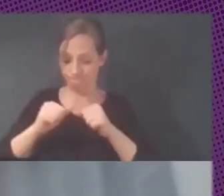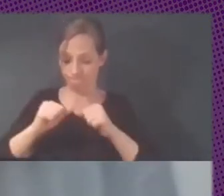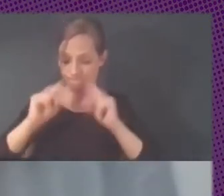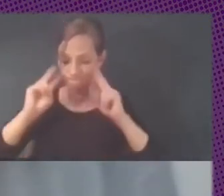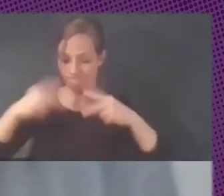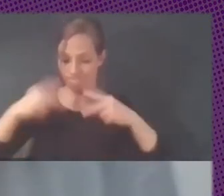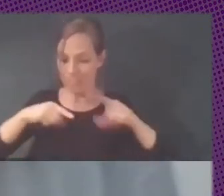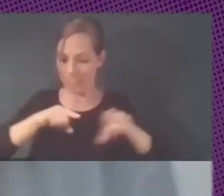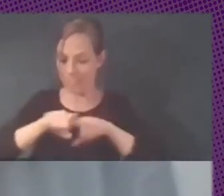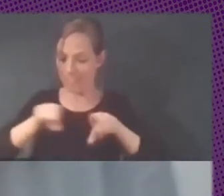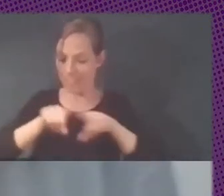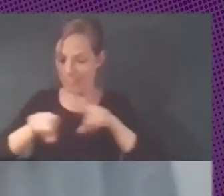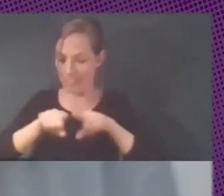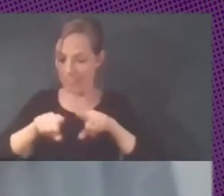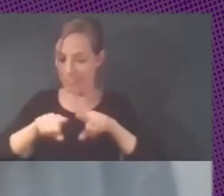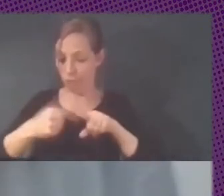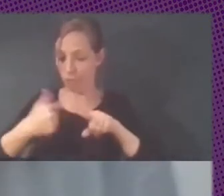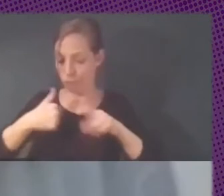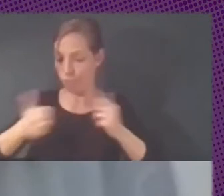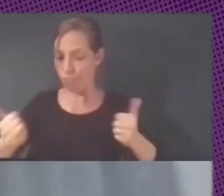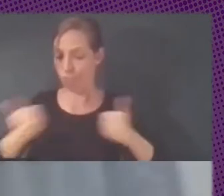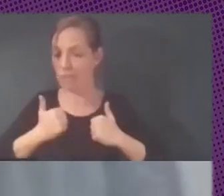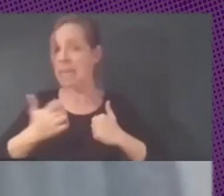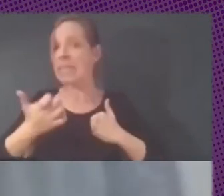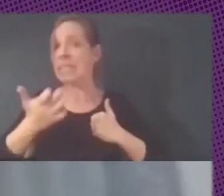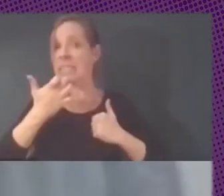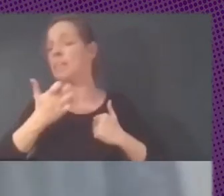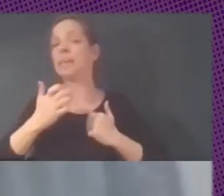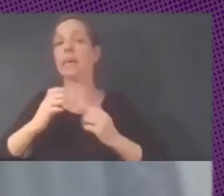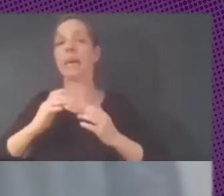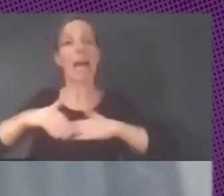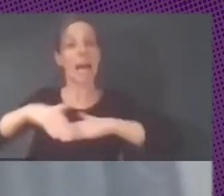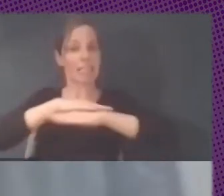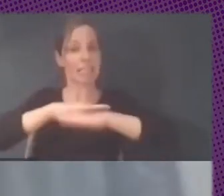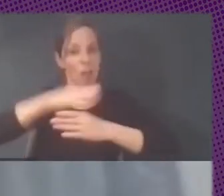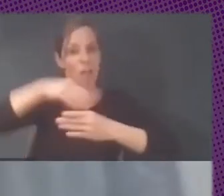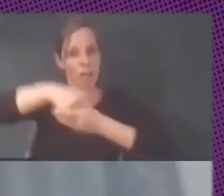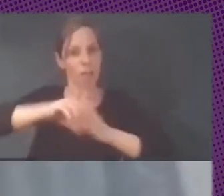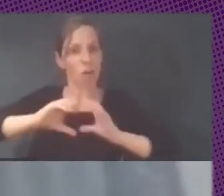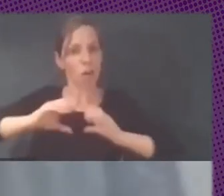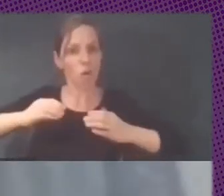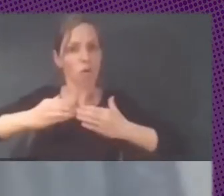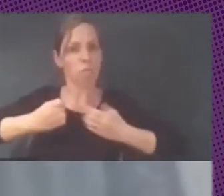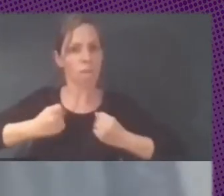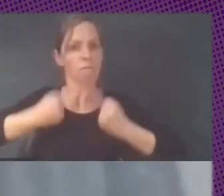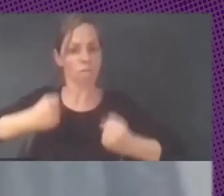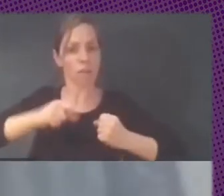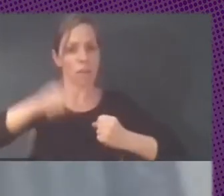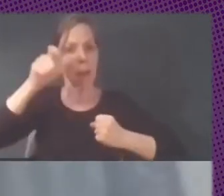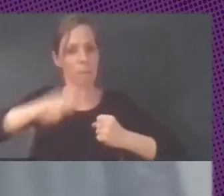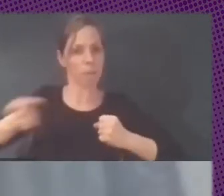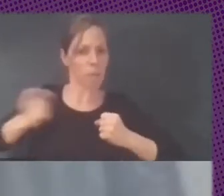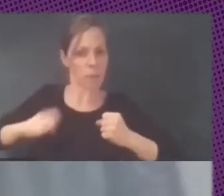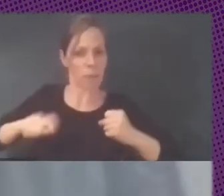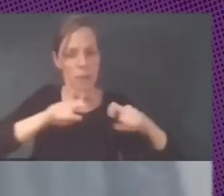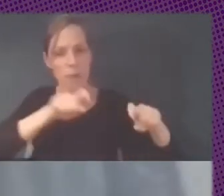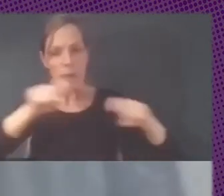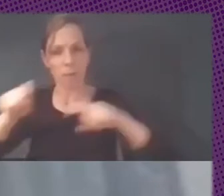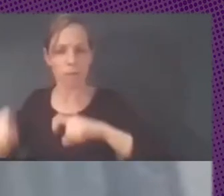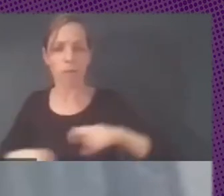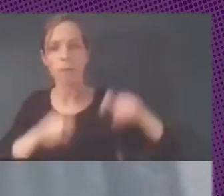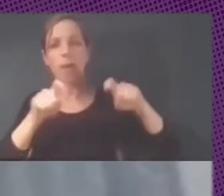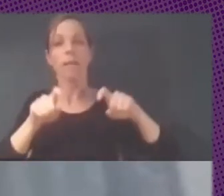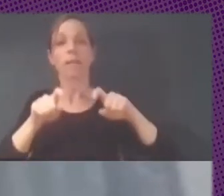de base fuerte dentro del Estado de informáticos que trabajan dentro de los distintos